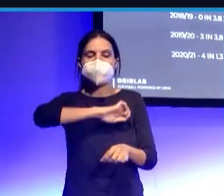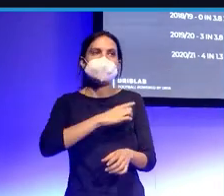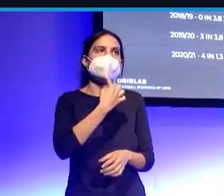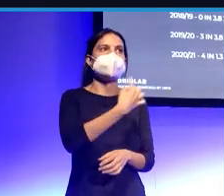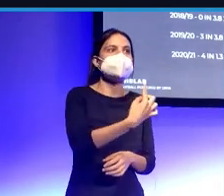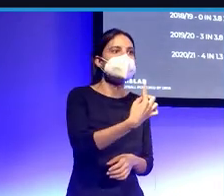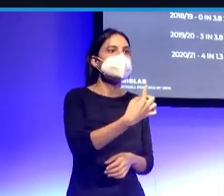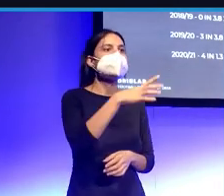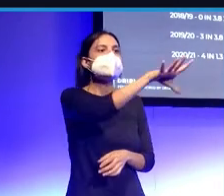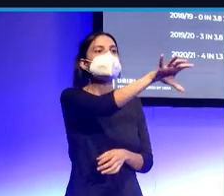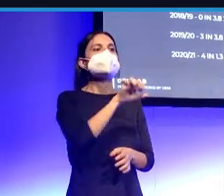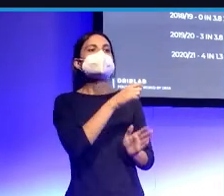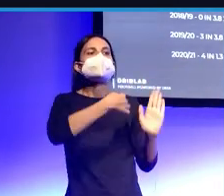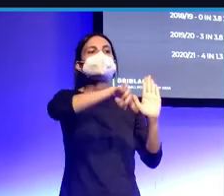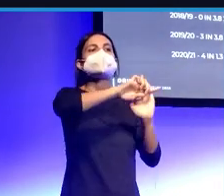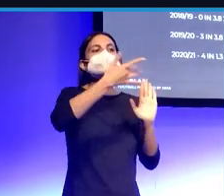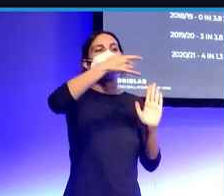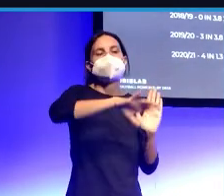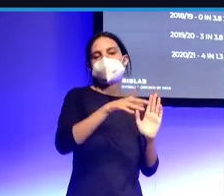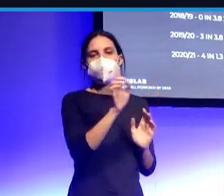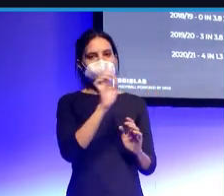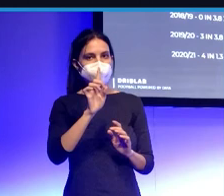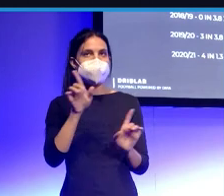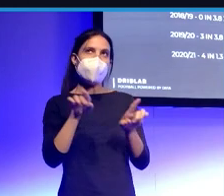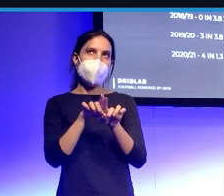hay que fichar sino quién no tienes que fichar, ¿no?